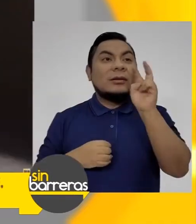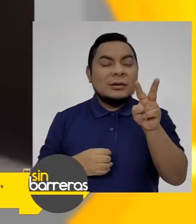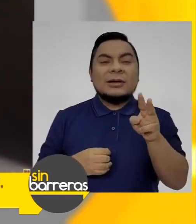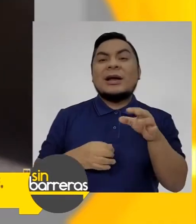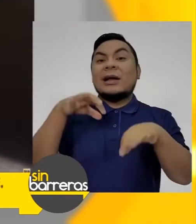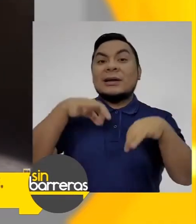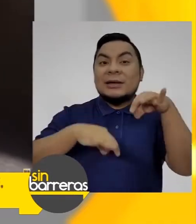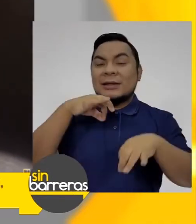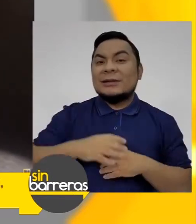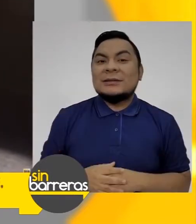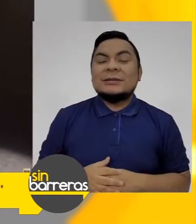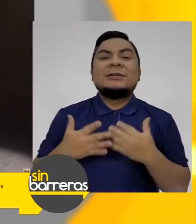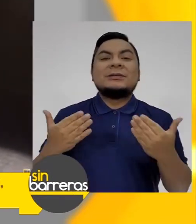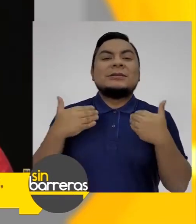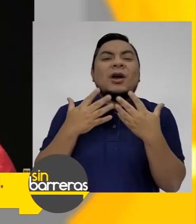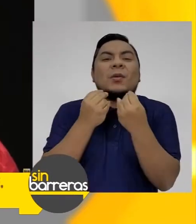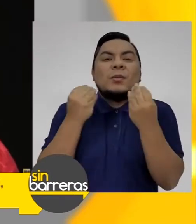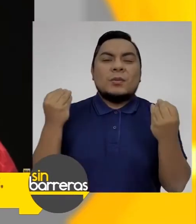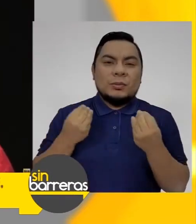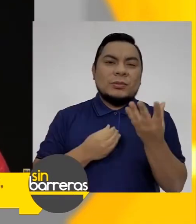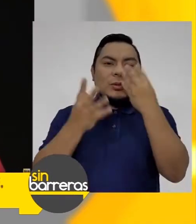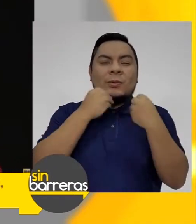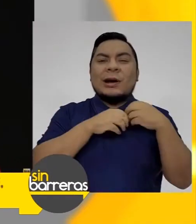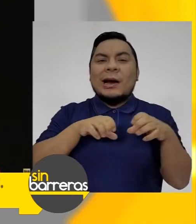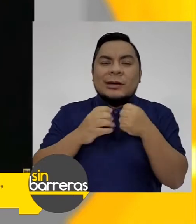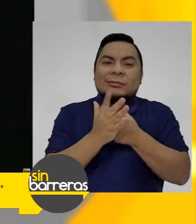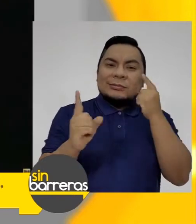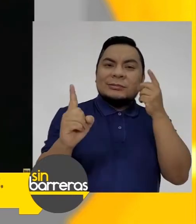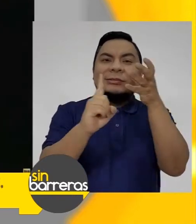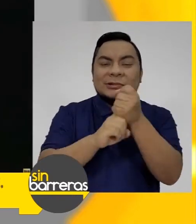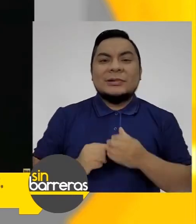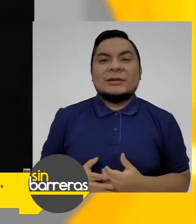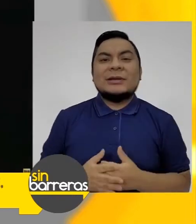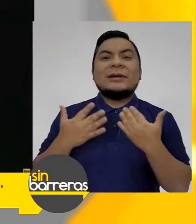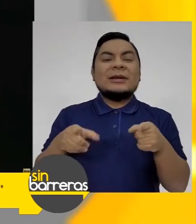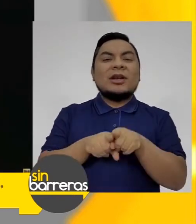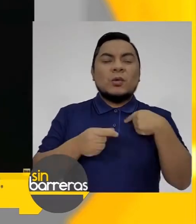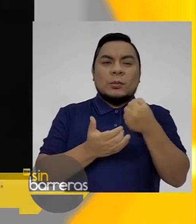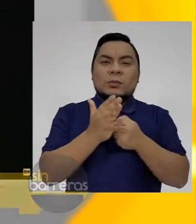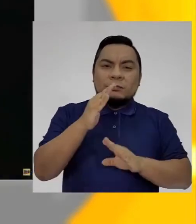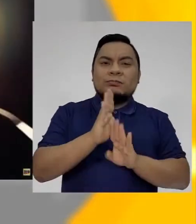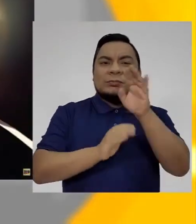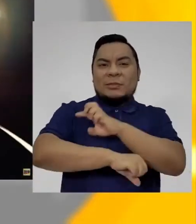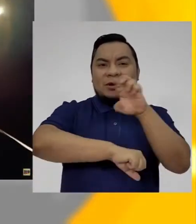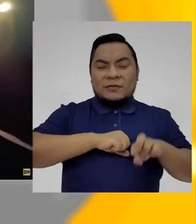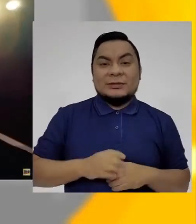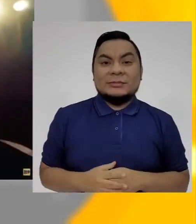el teatro te ayuda a ser la mejor persona.